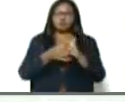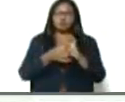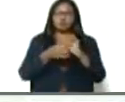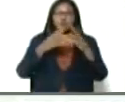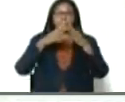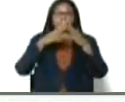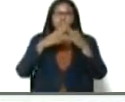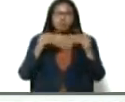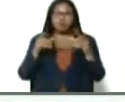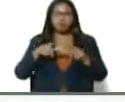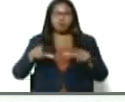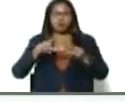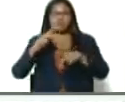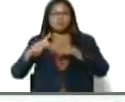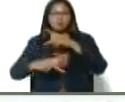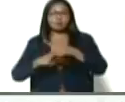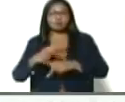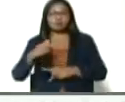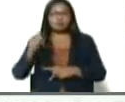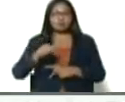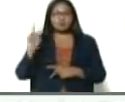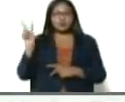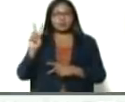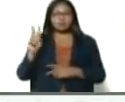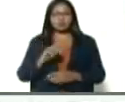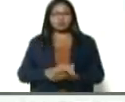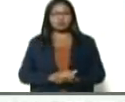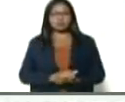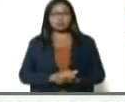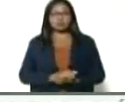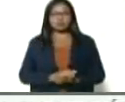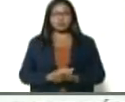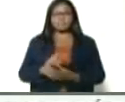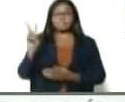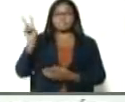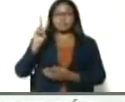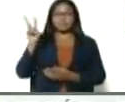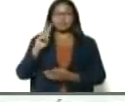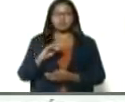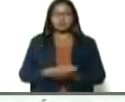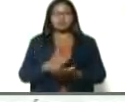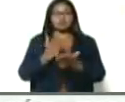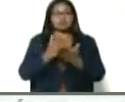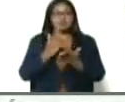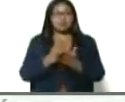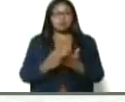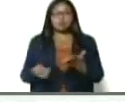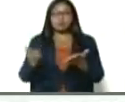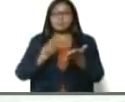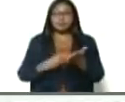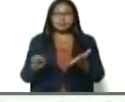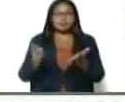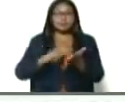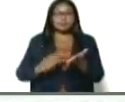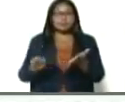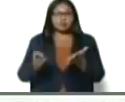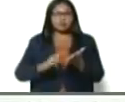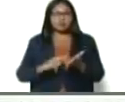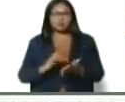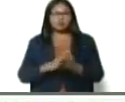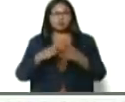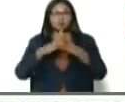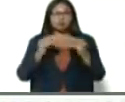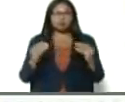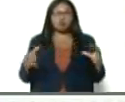todos los sectores, productivos de Venezuela, Venezuela, siempre lo digo, todos